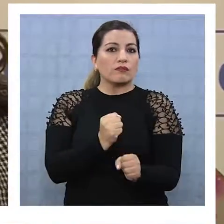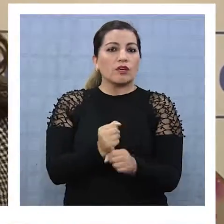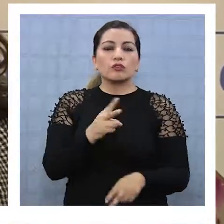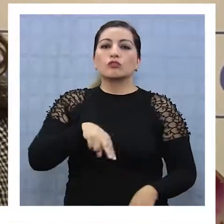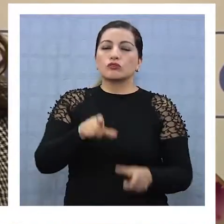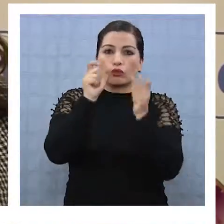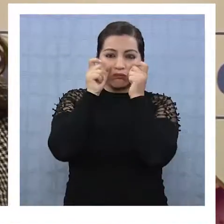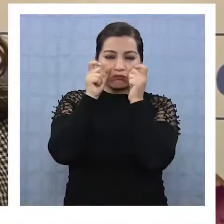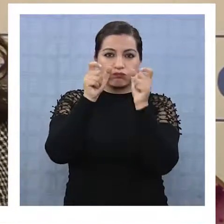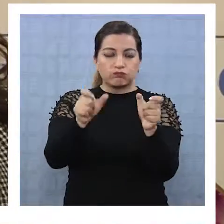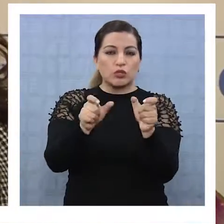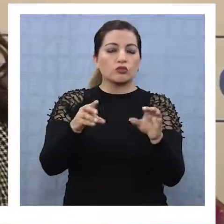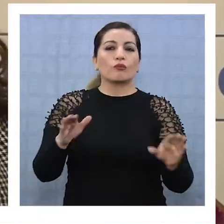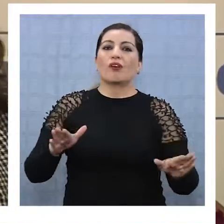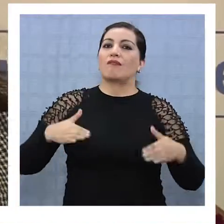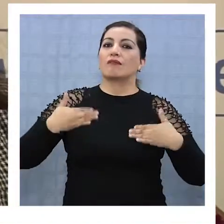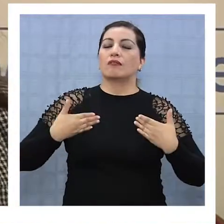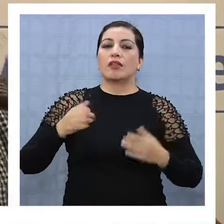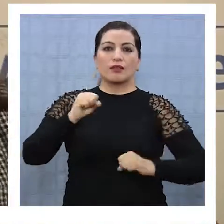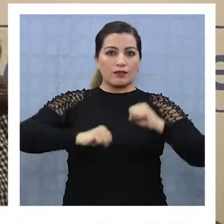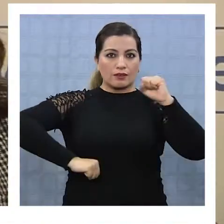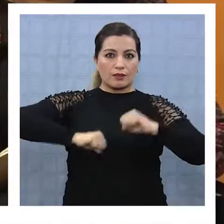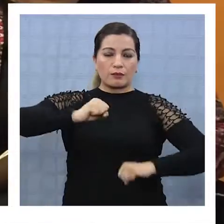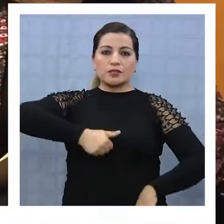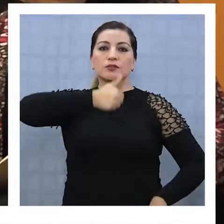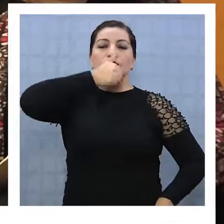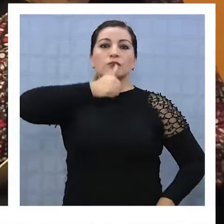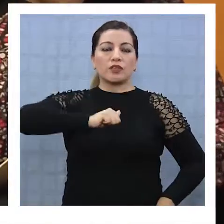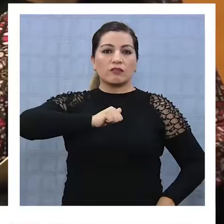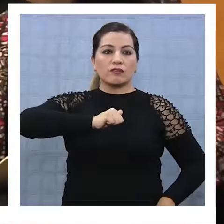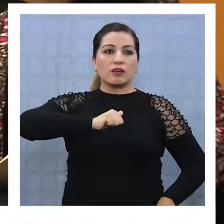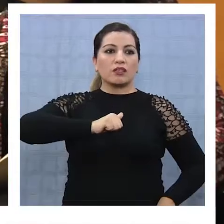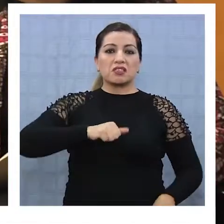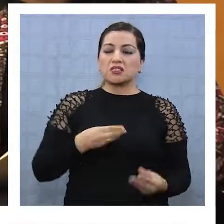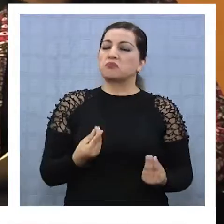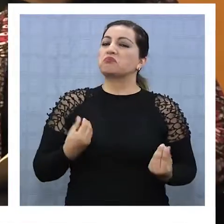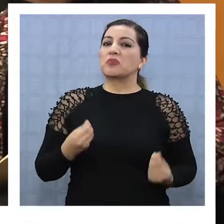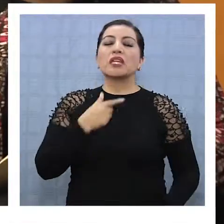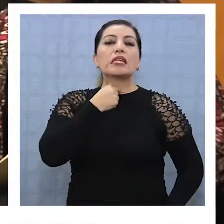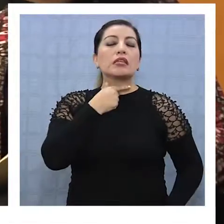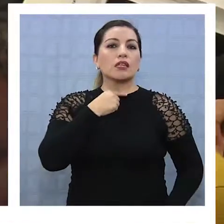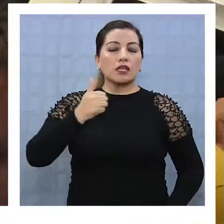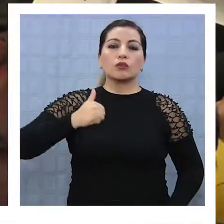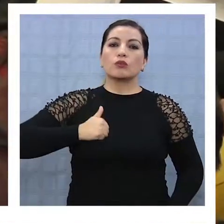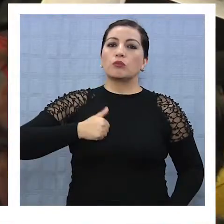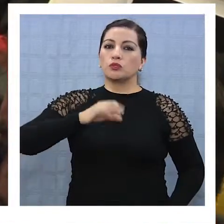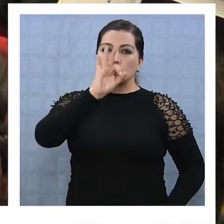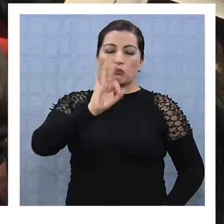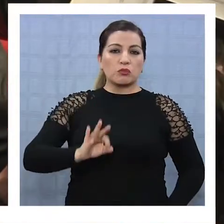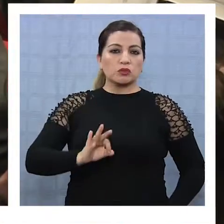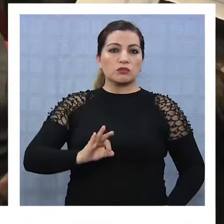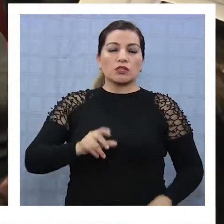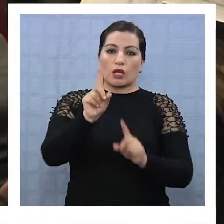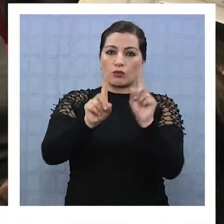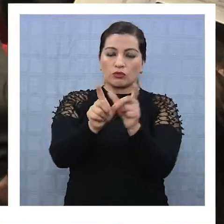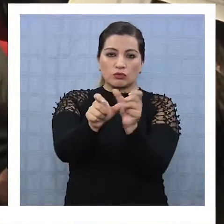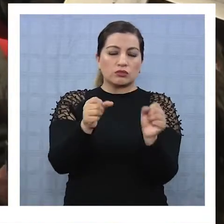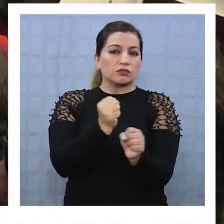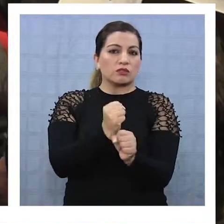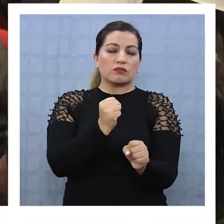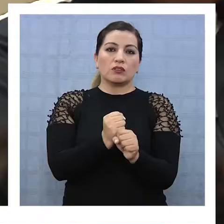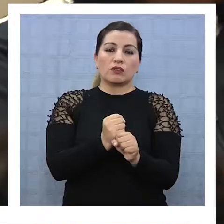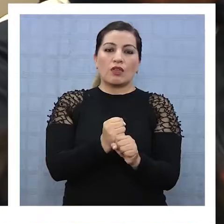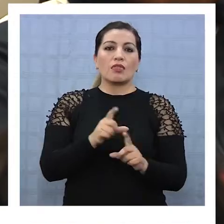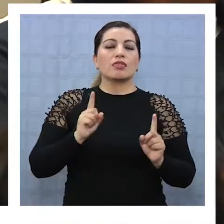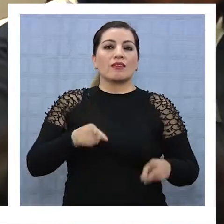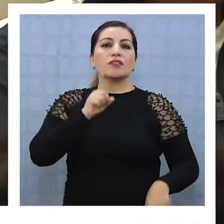Sin duda es un gran aliento que las empresas privadas estén muy llanas a cumplir, que es un porcentaje de sus trabajadores